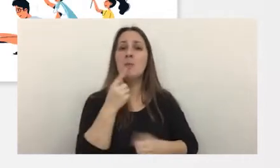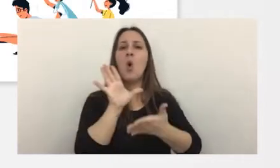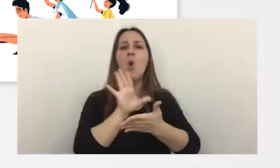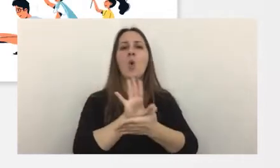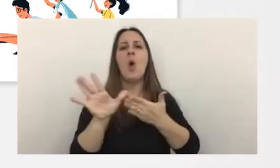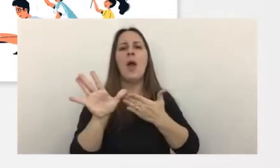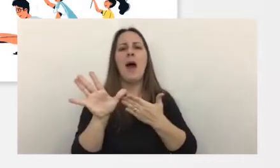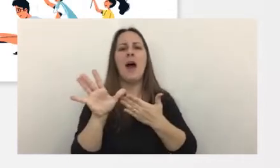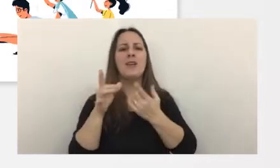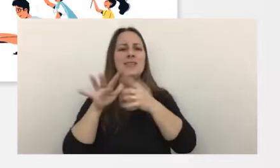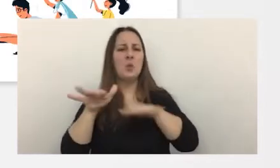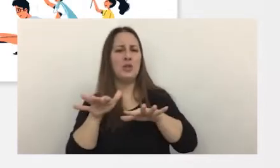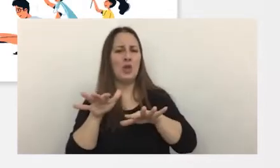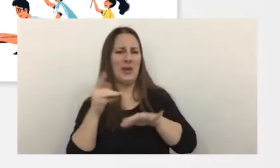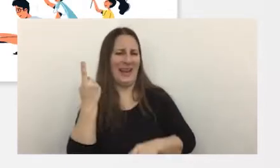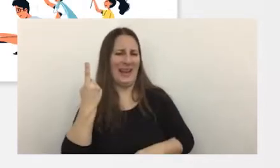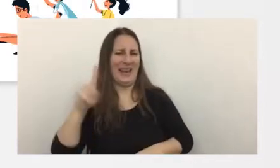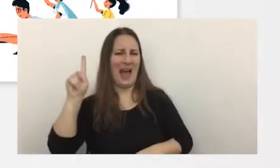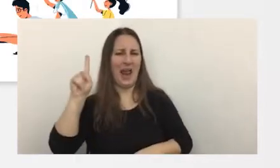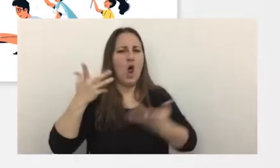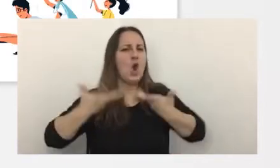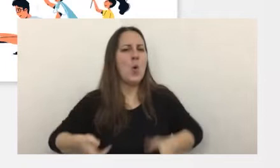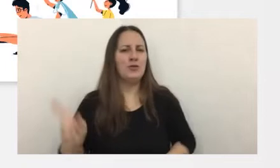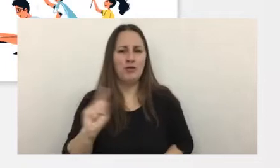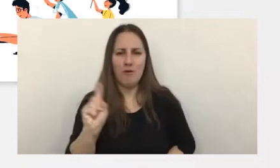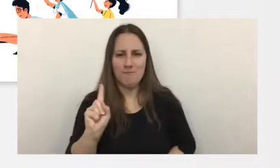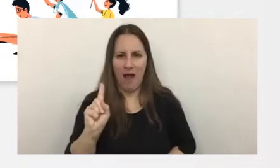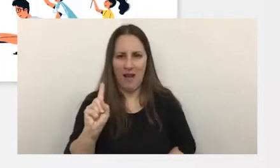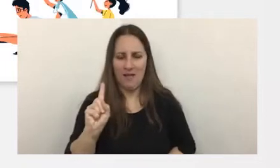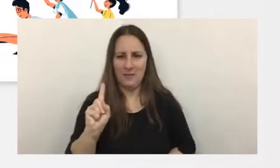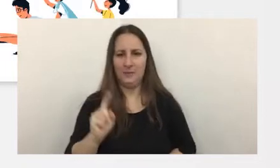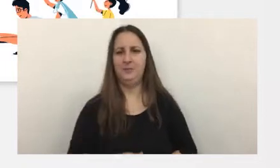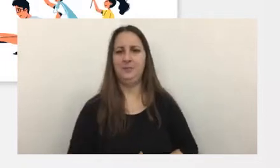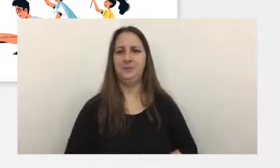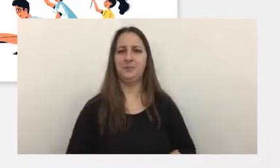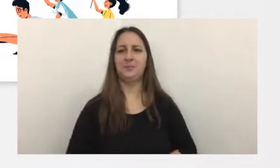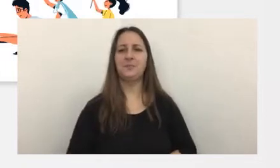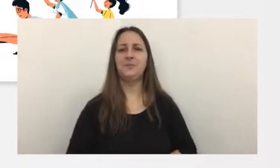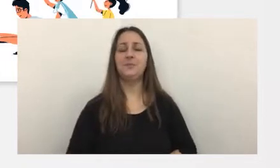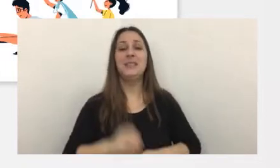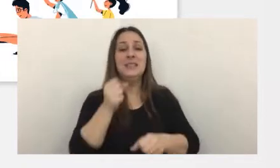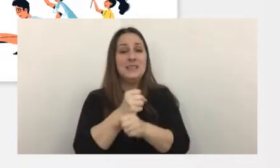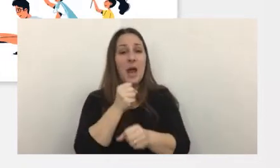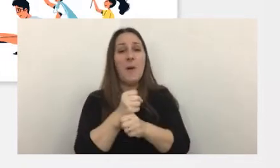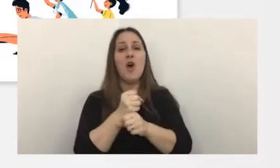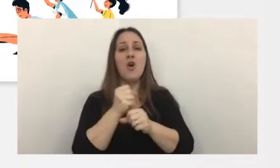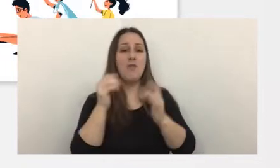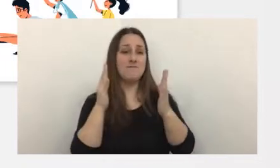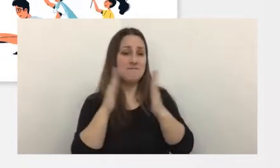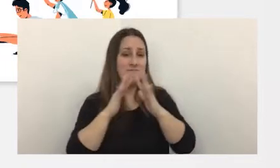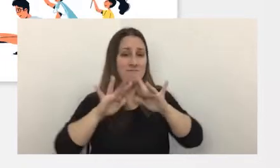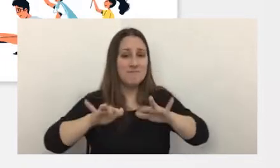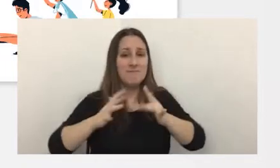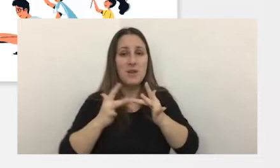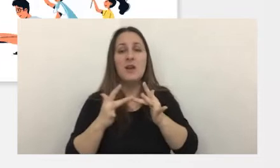anormalidad la nueva anormalidad que entre otras cosas introdujo a partir del trabajo remoto un efecto